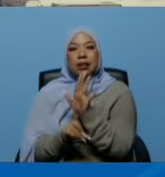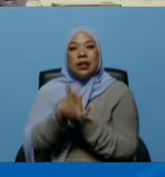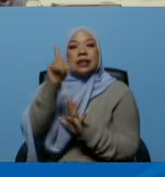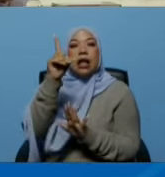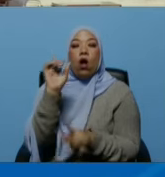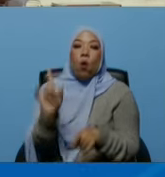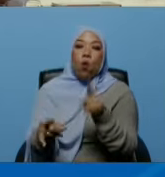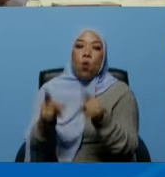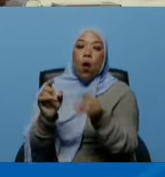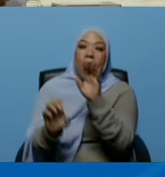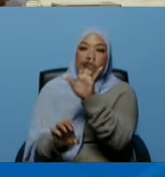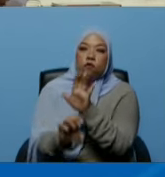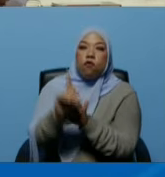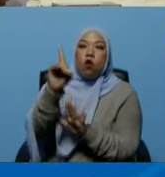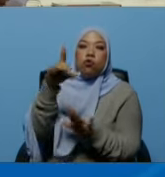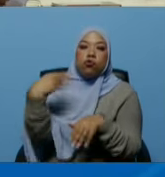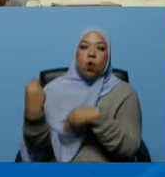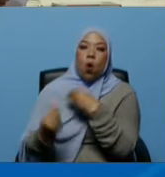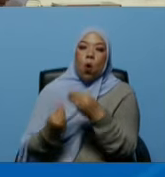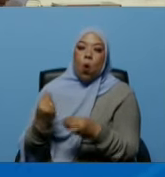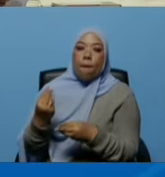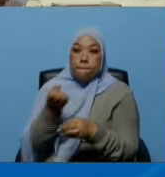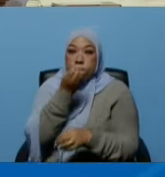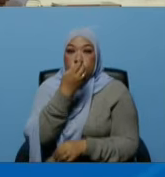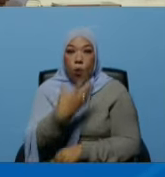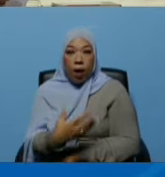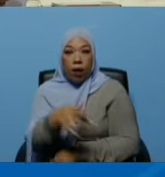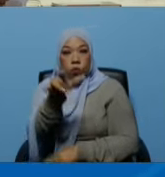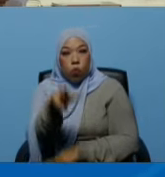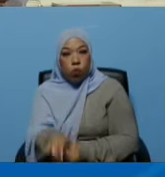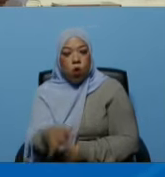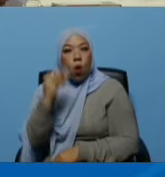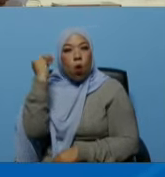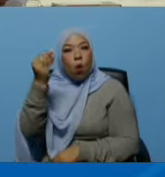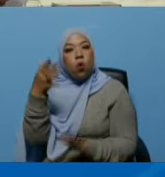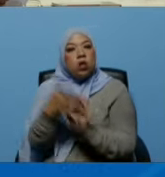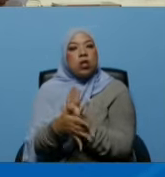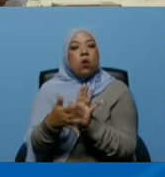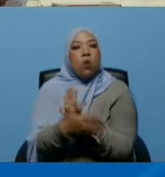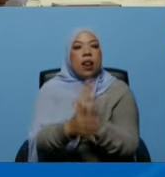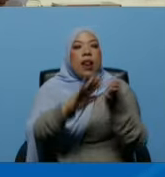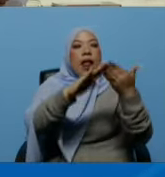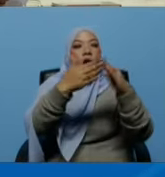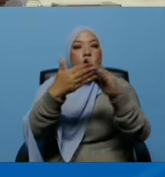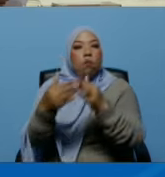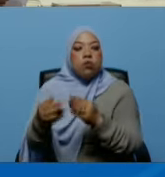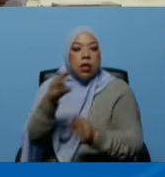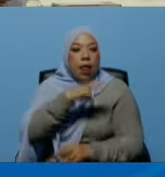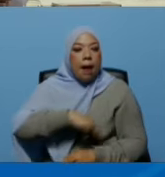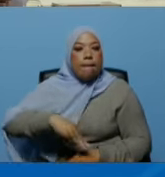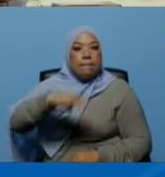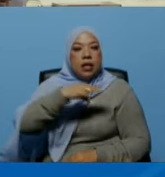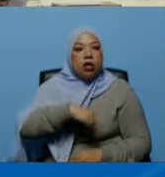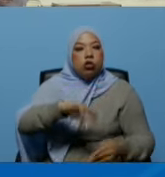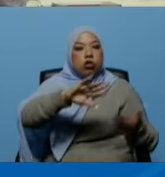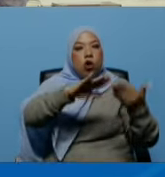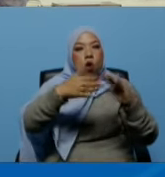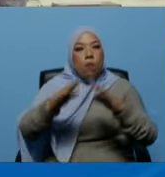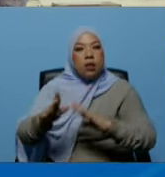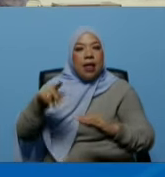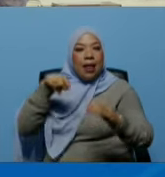evolutivo positivo del concepto de barrio adentro para